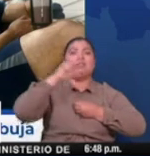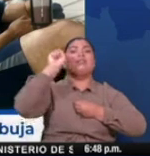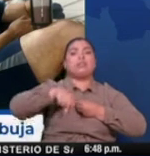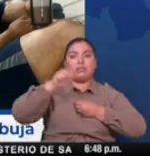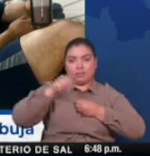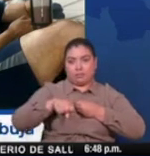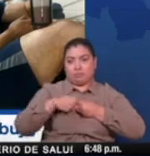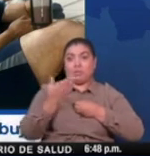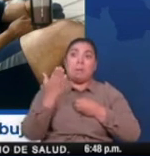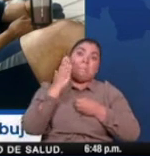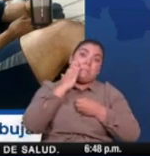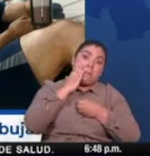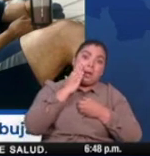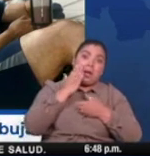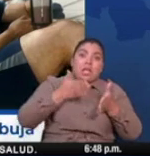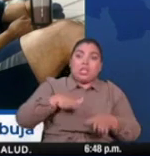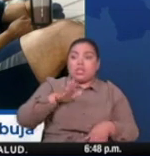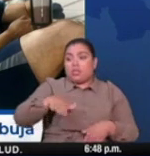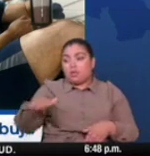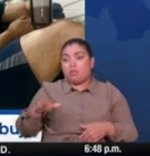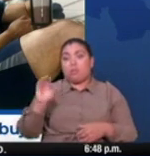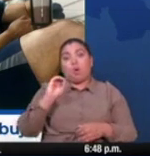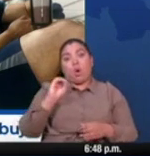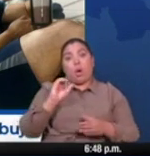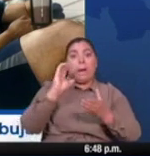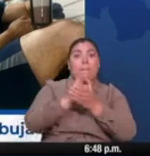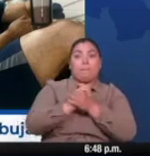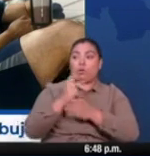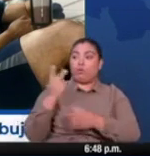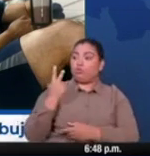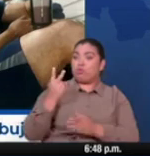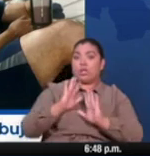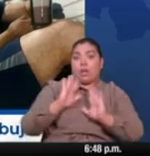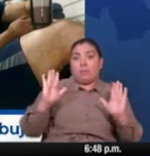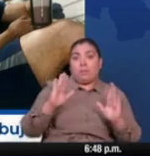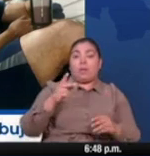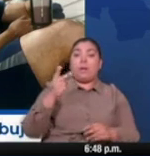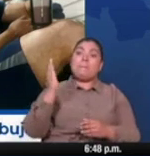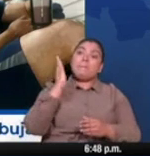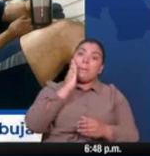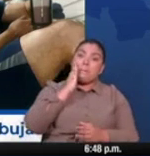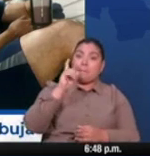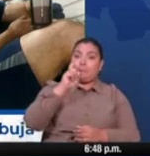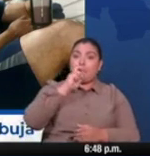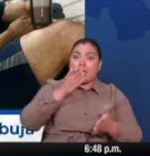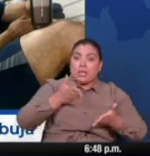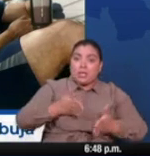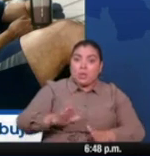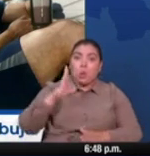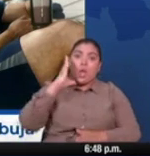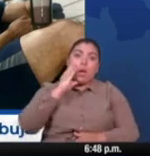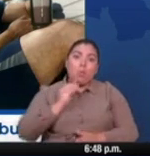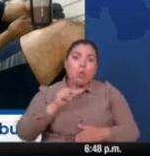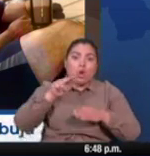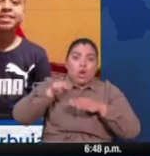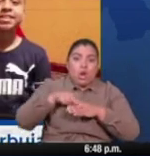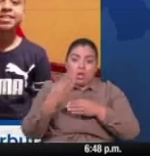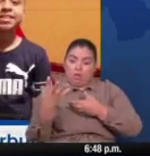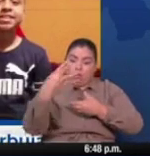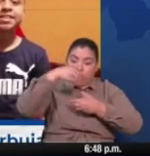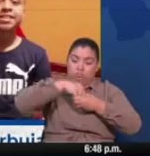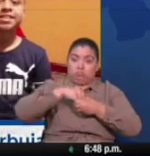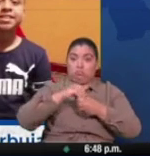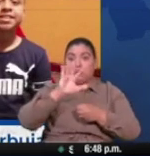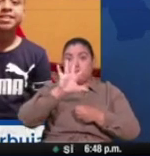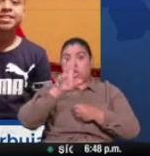familia, puede ser una madre con sus hijos, una pareja sola, una pareja con sus hijos, sus abuelos, sus nietos o sus hijos,